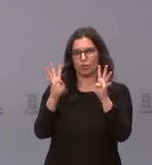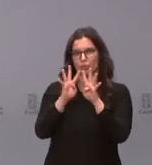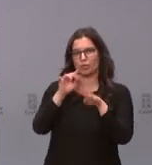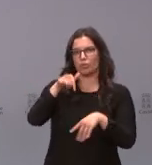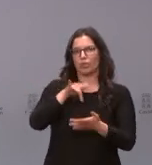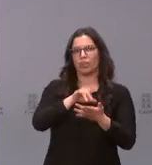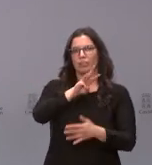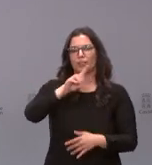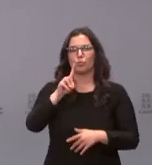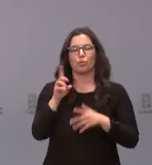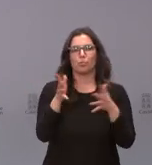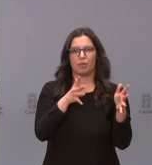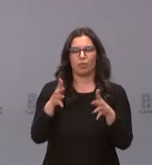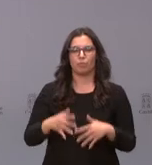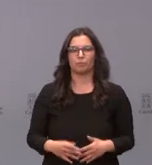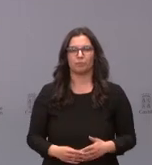de marzo.